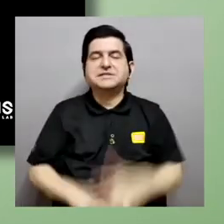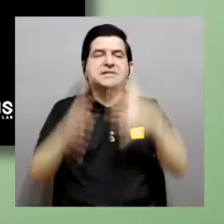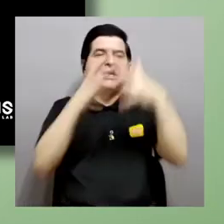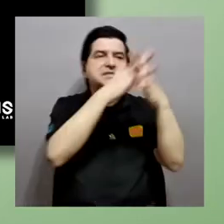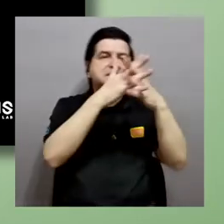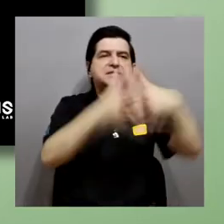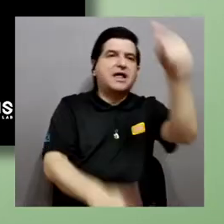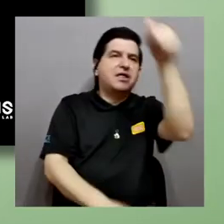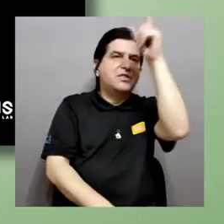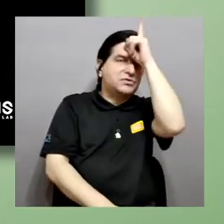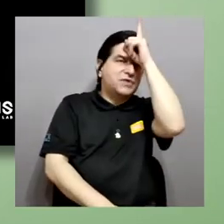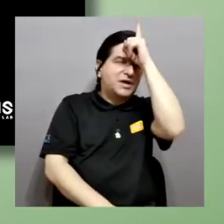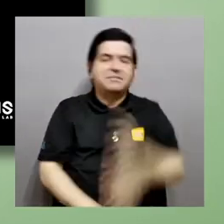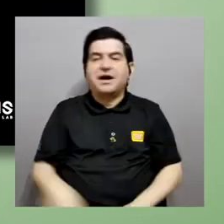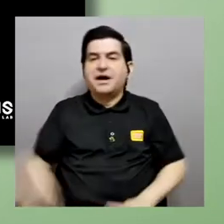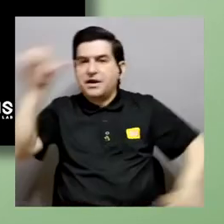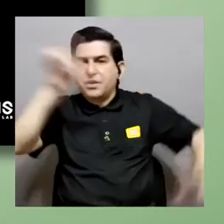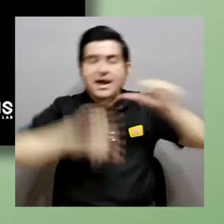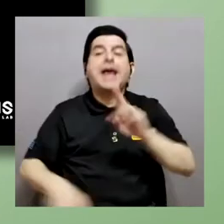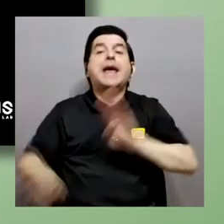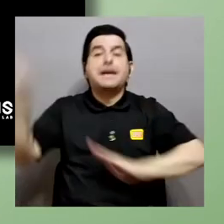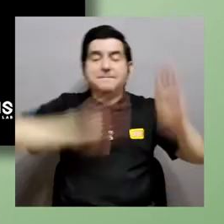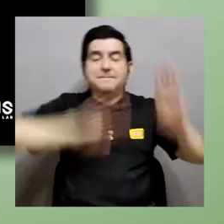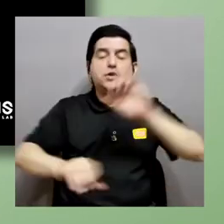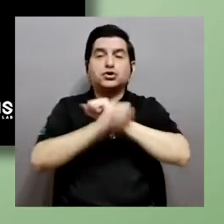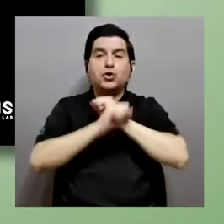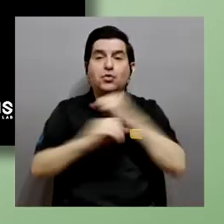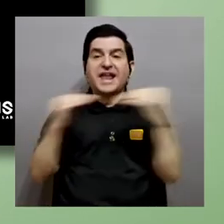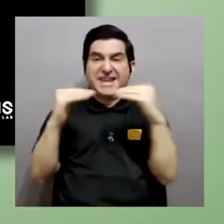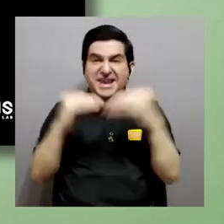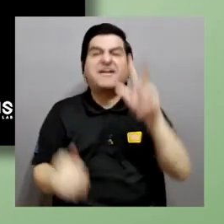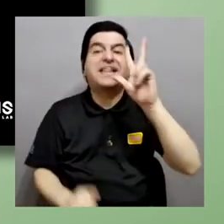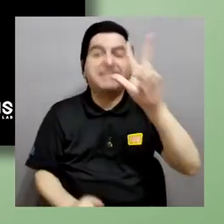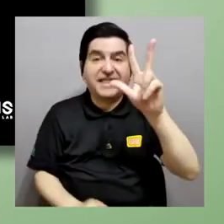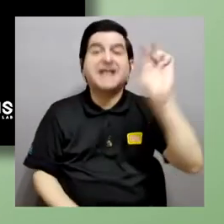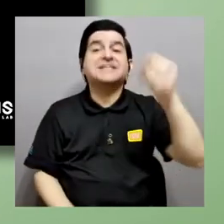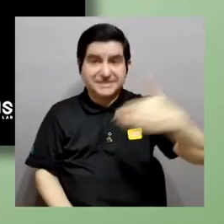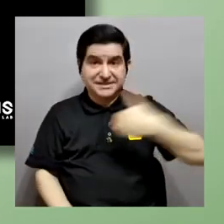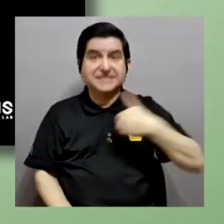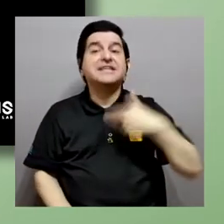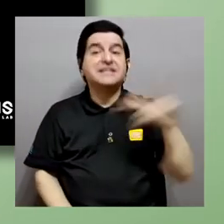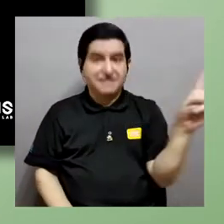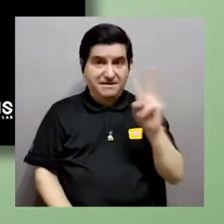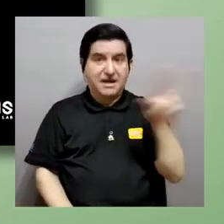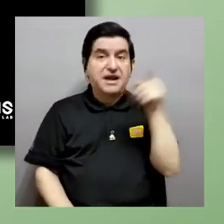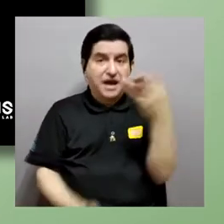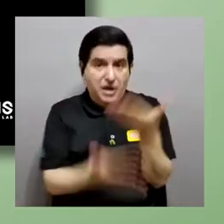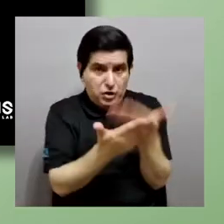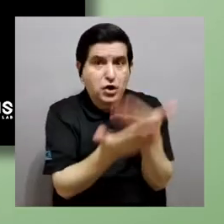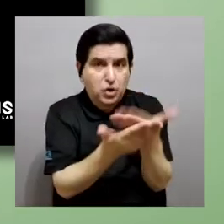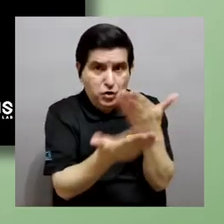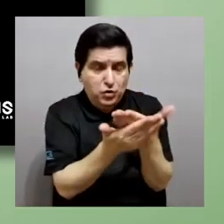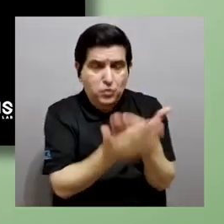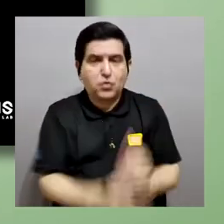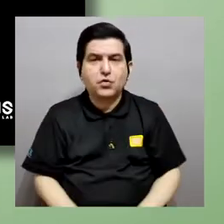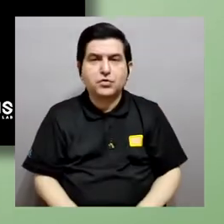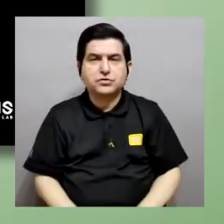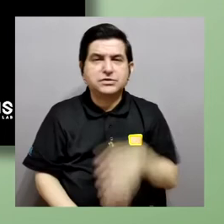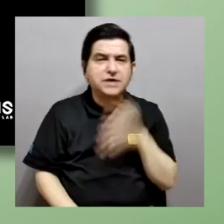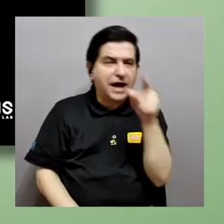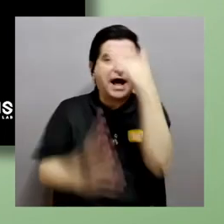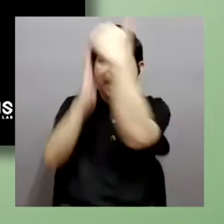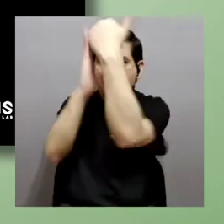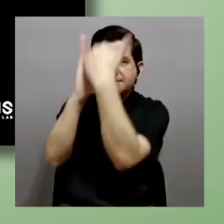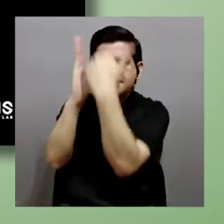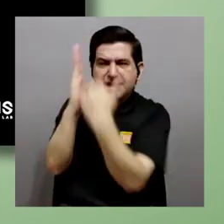en laboratorios de bioseguridad nivel 3, donde sí tienen el virus, y ellos probarían y nos indicarían, sí, de las listas que ustedes nos mandaron de 100 compuestos,